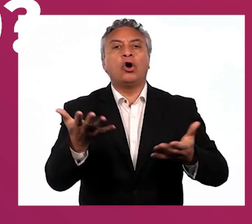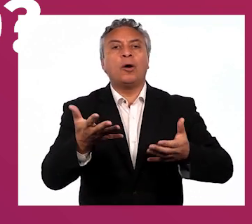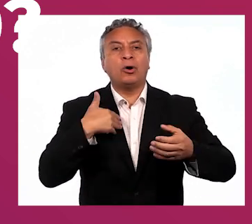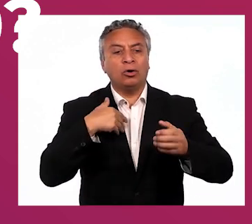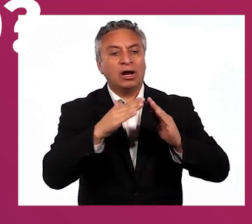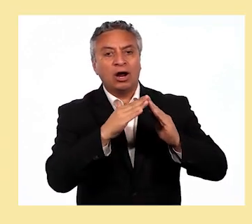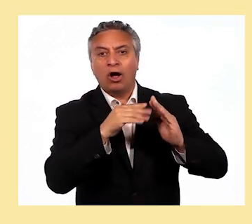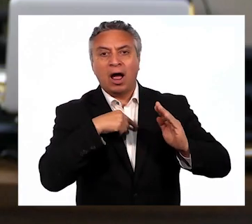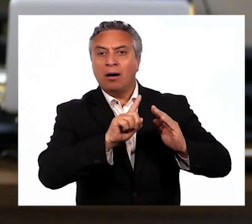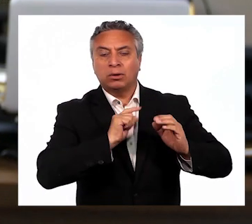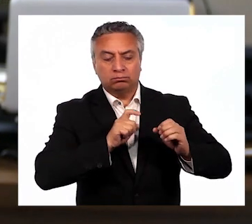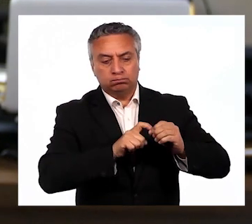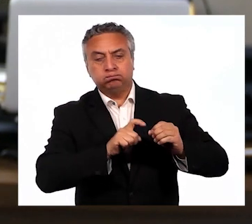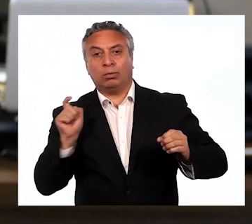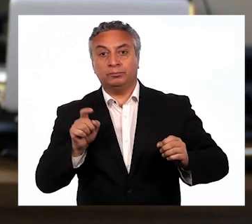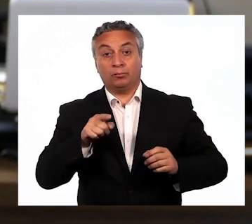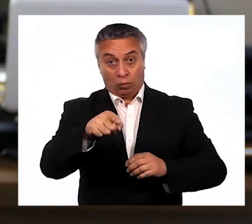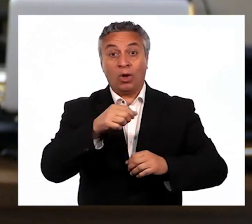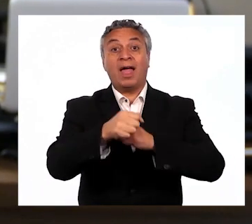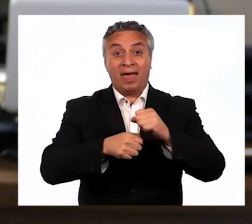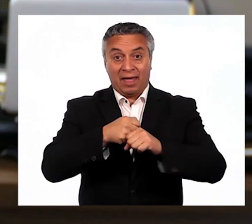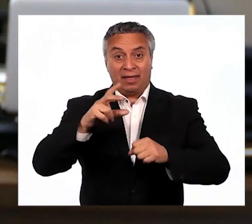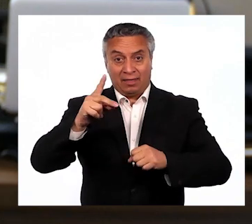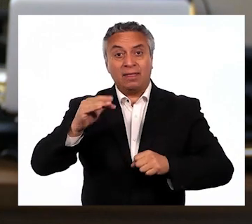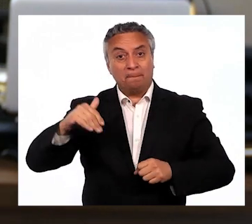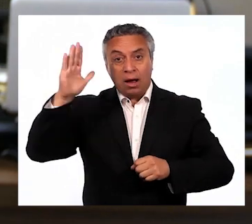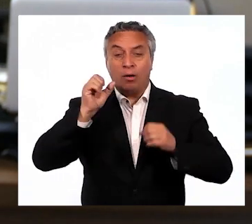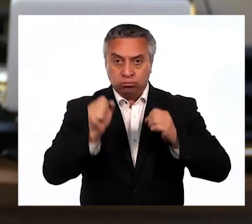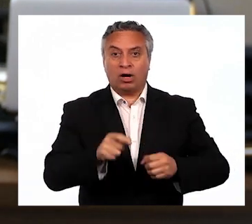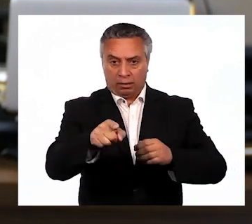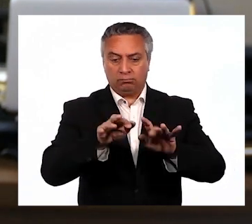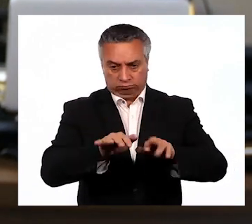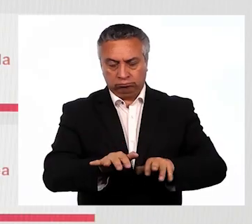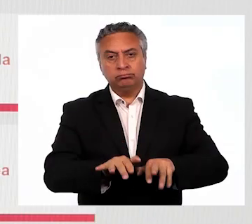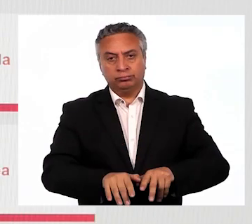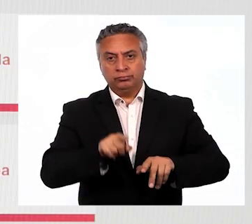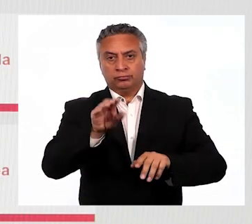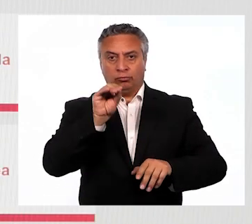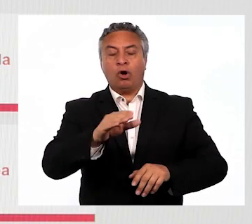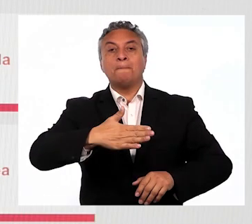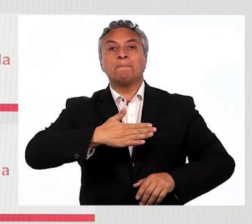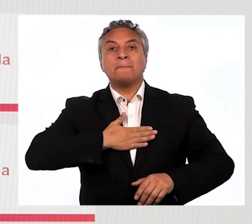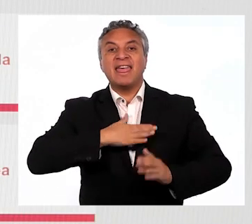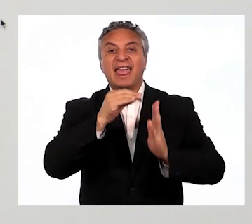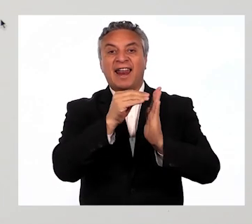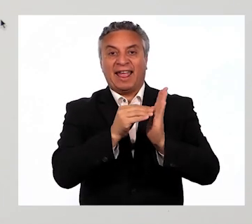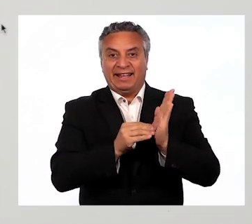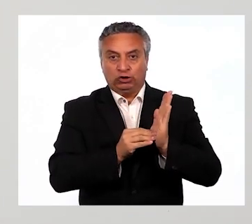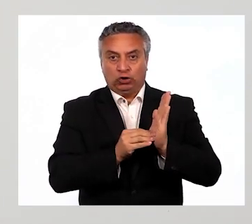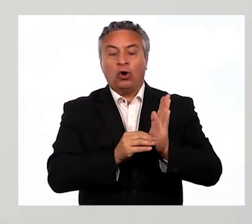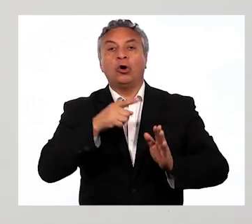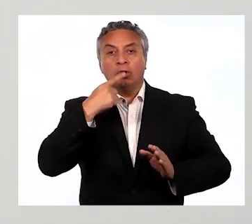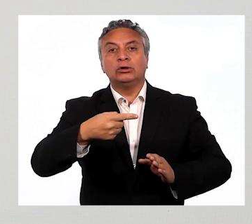que ya no pertenezco? Si eres mayor de edad, puedes desvincularte de tu Registro Social de Hogares en la página, ingresando a mi registro y